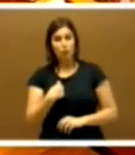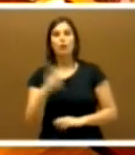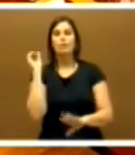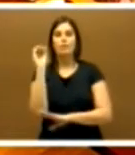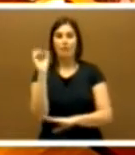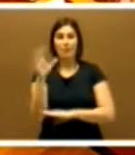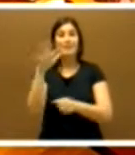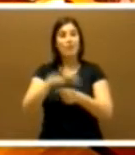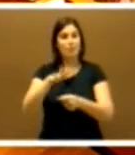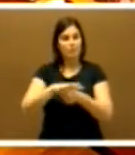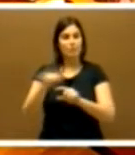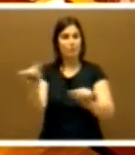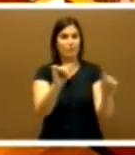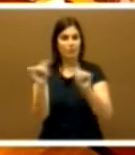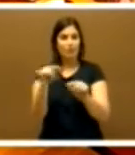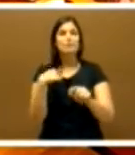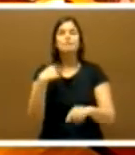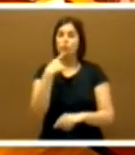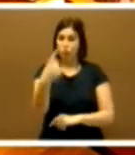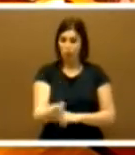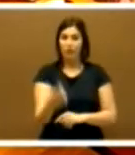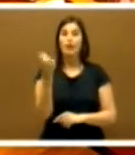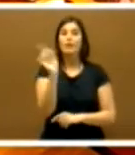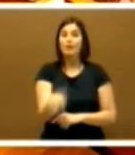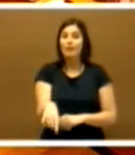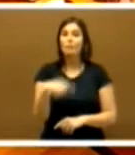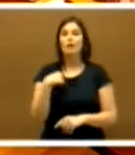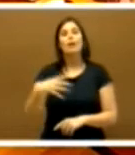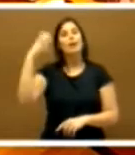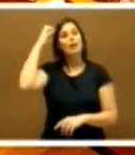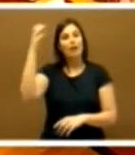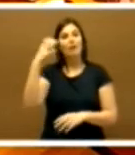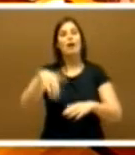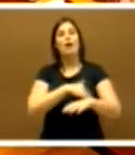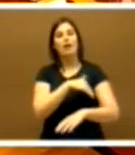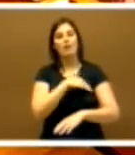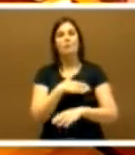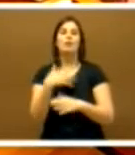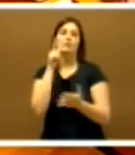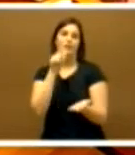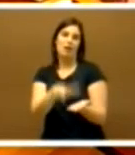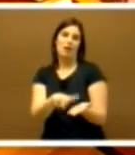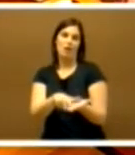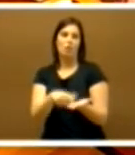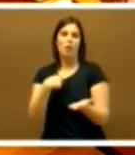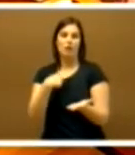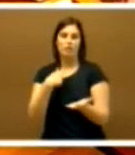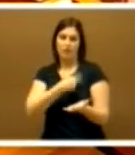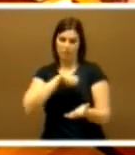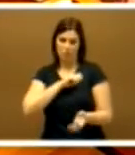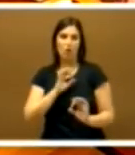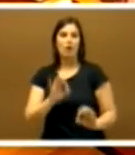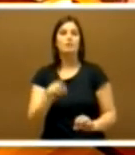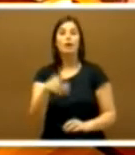debate del martes y lo dice también la Real Academia de la Lengua Española. Me quedo entre las dos,